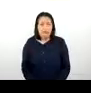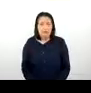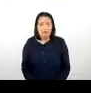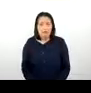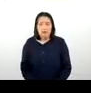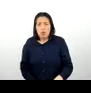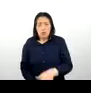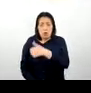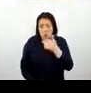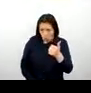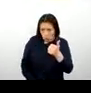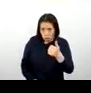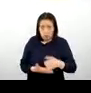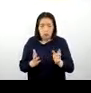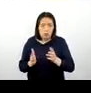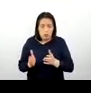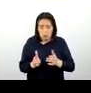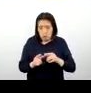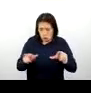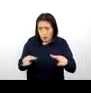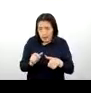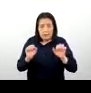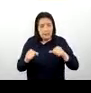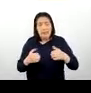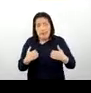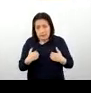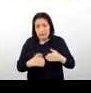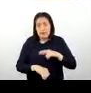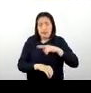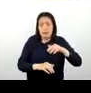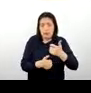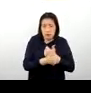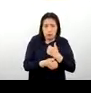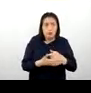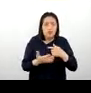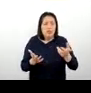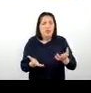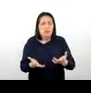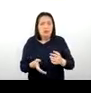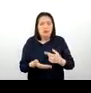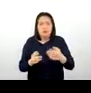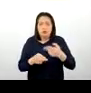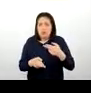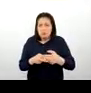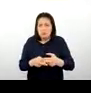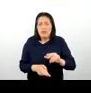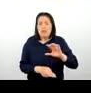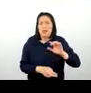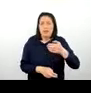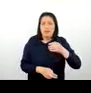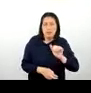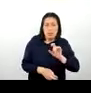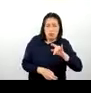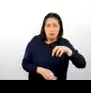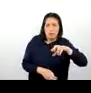Otra ruta que también se tiene a nivel de la región es la ruta ecoturística Chaupichaca Mulla, Bamba,